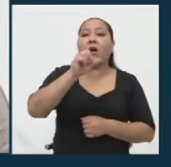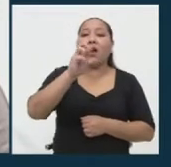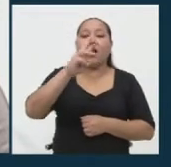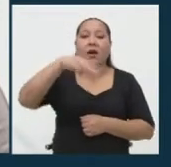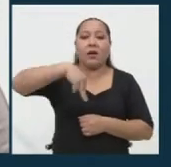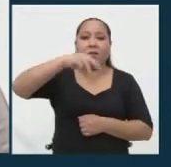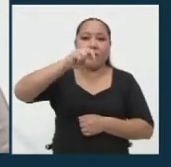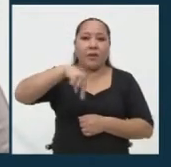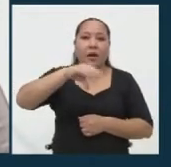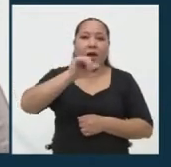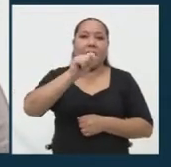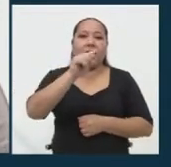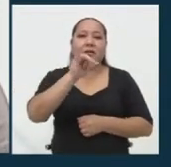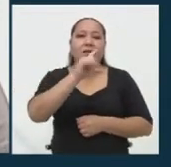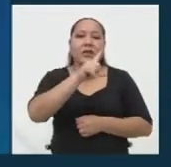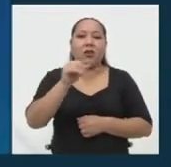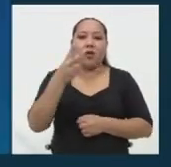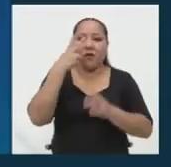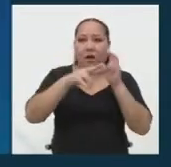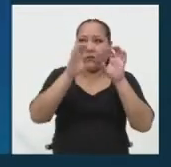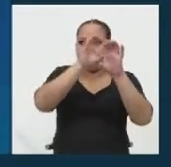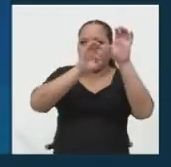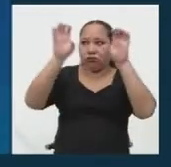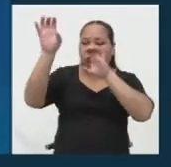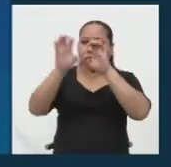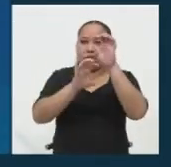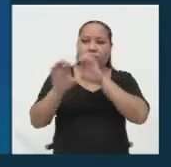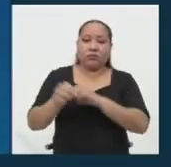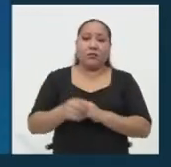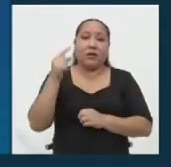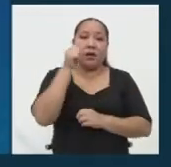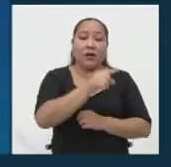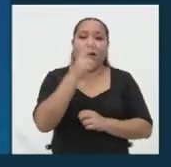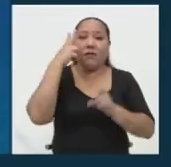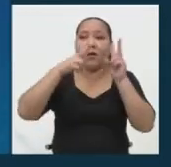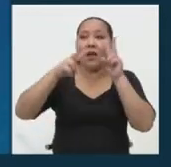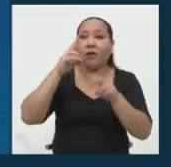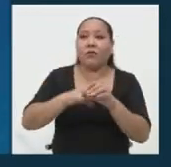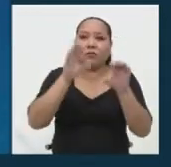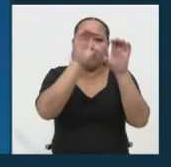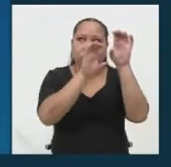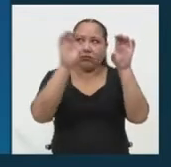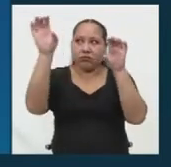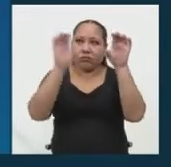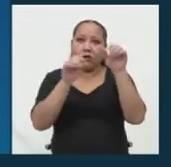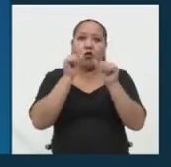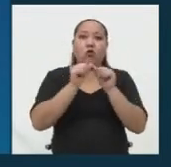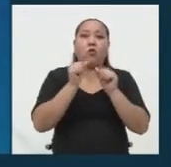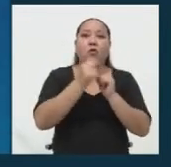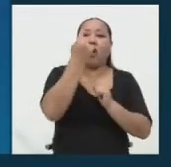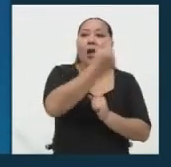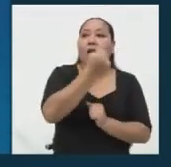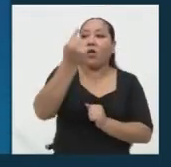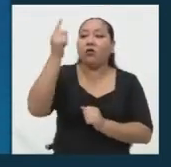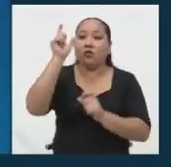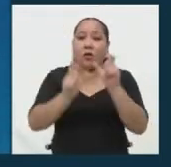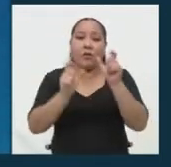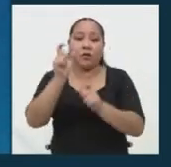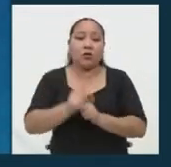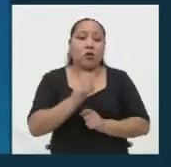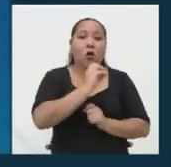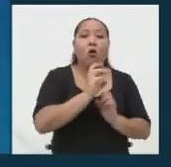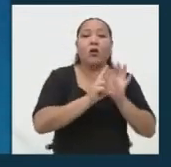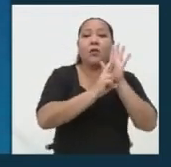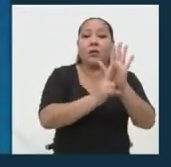Yataco. Veamos de inmediato el mosaico. Y en la pantalla observamos este mosaico enumerado. Cada uno es un ciudadano y un